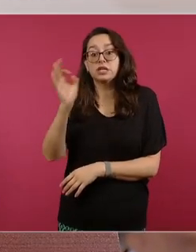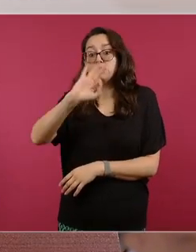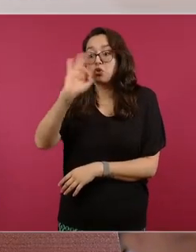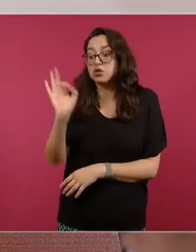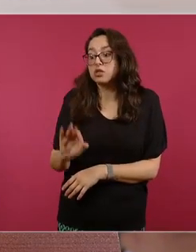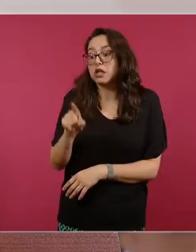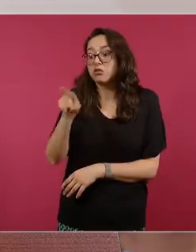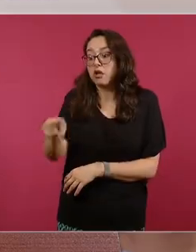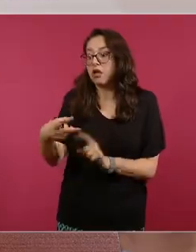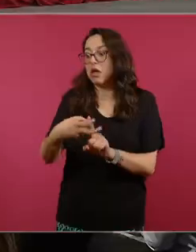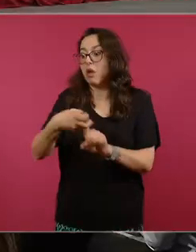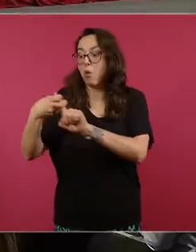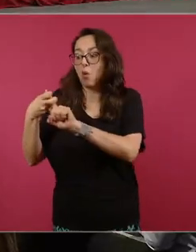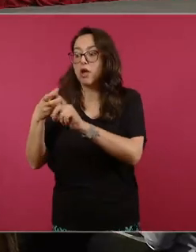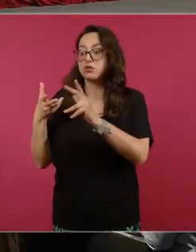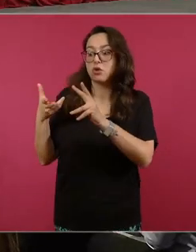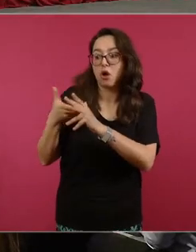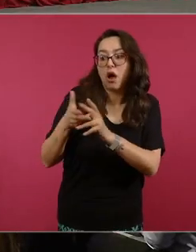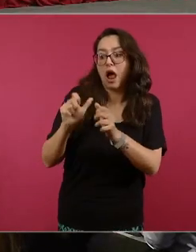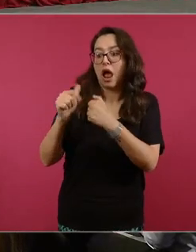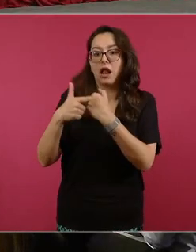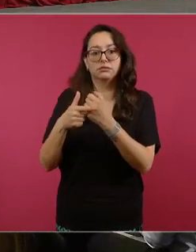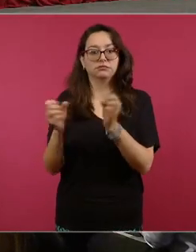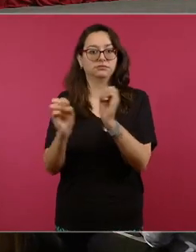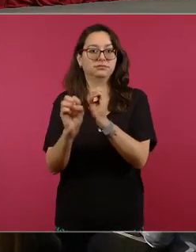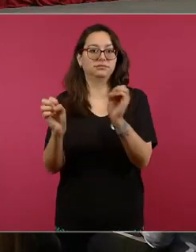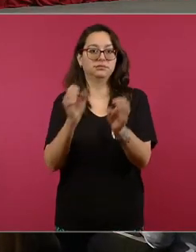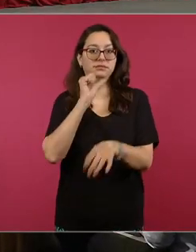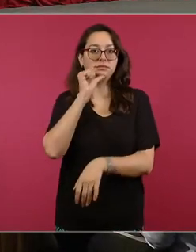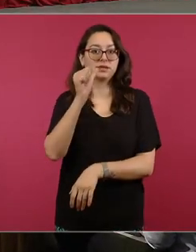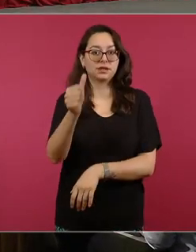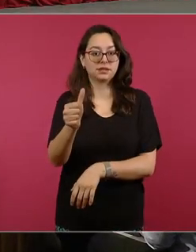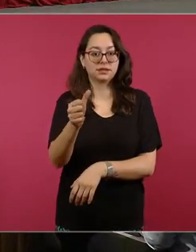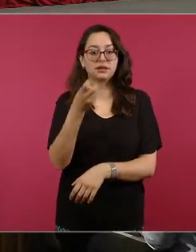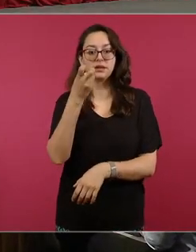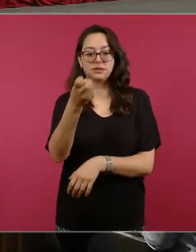impacto es cuanto señor presidente gracias